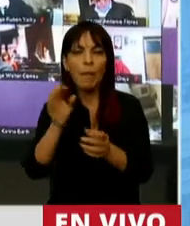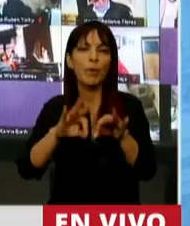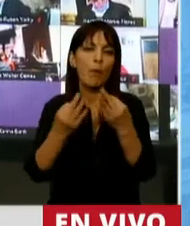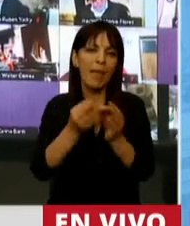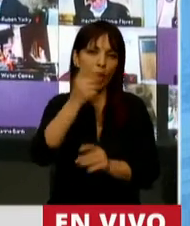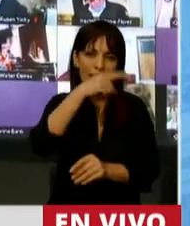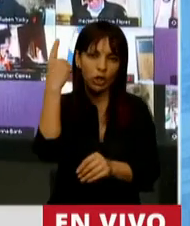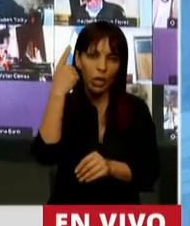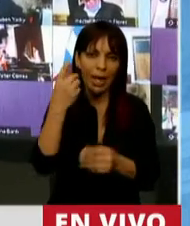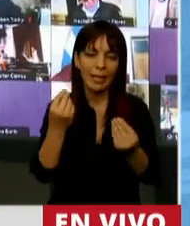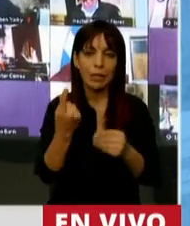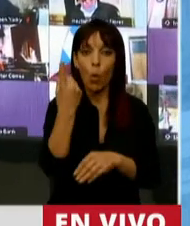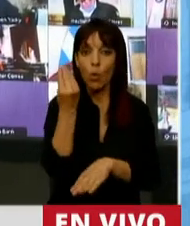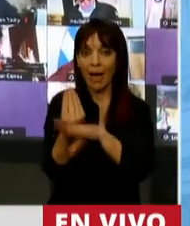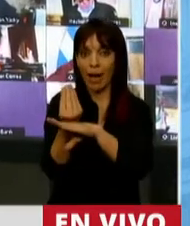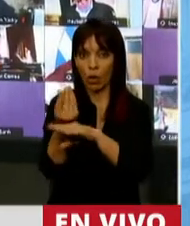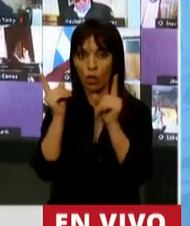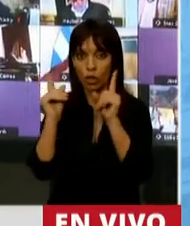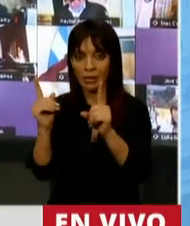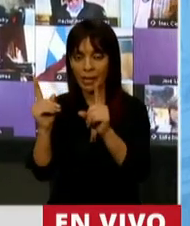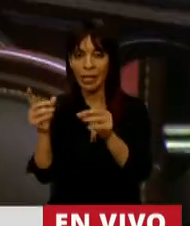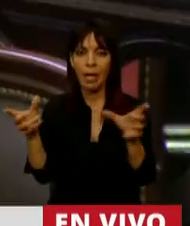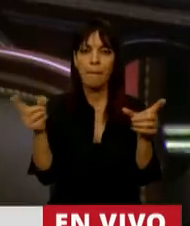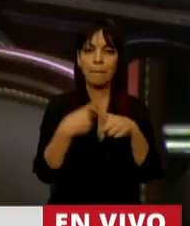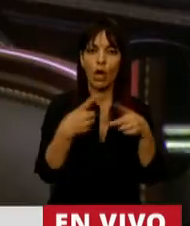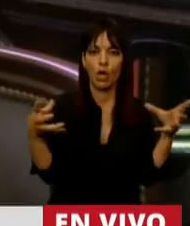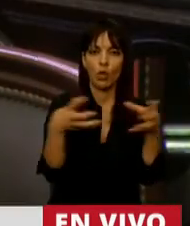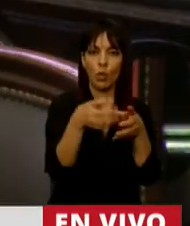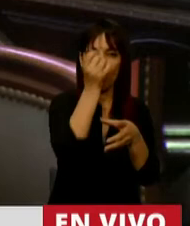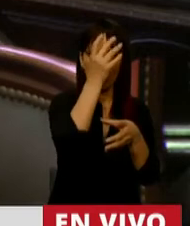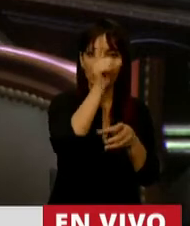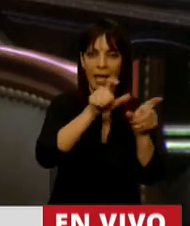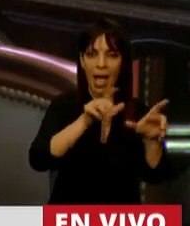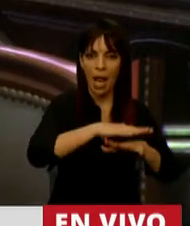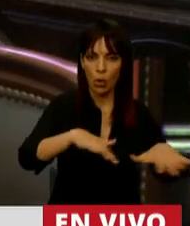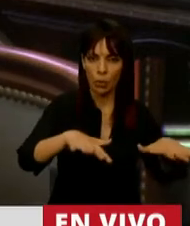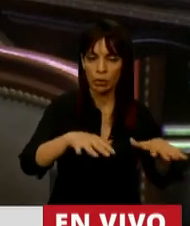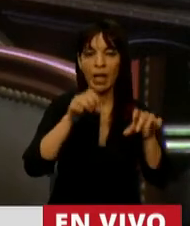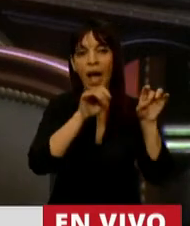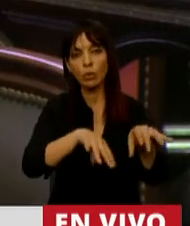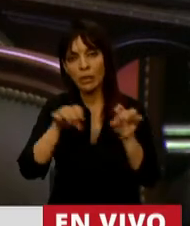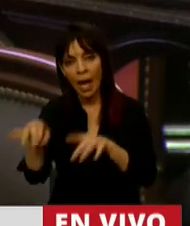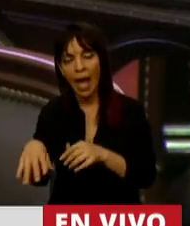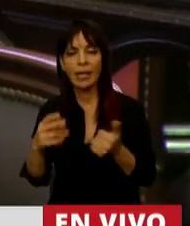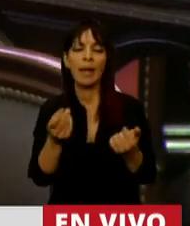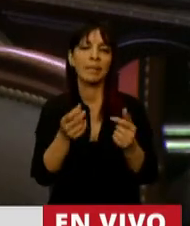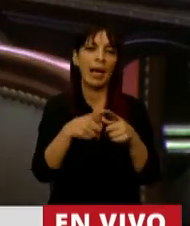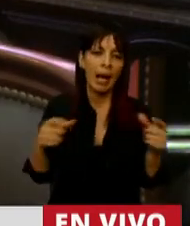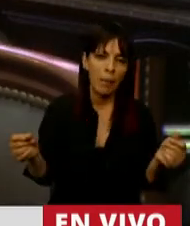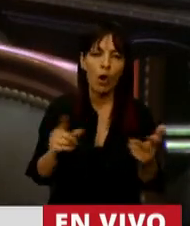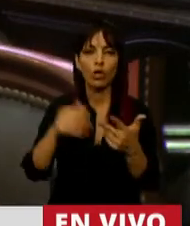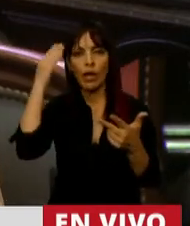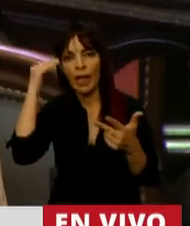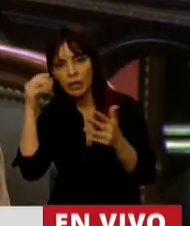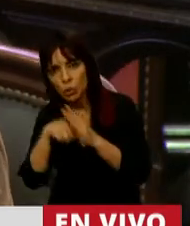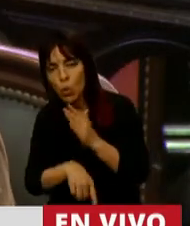es un cargo de docente cada 12 alumnos. Australia, Japón, Holanda, Corea del